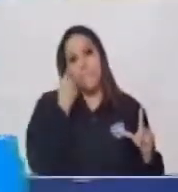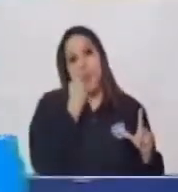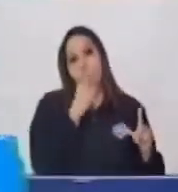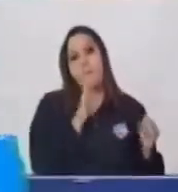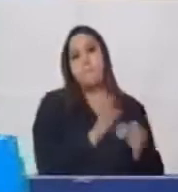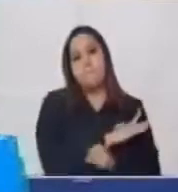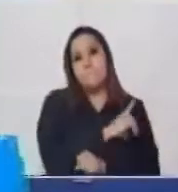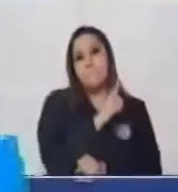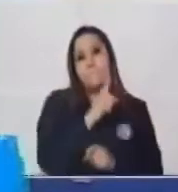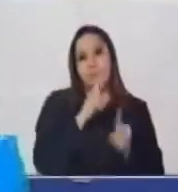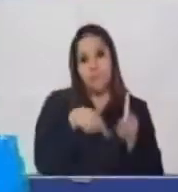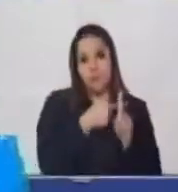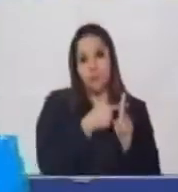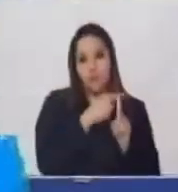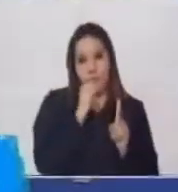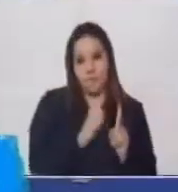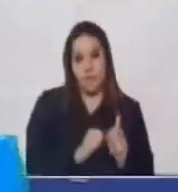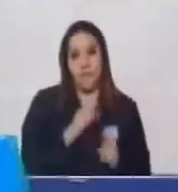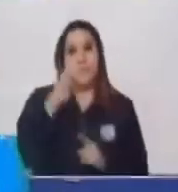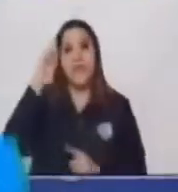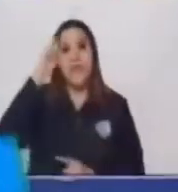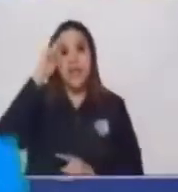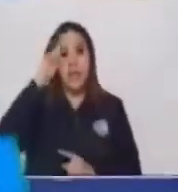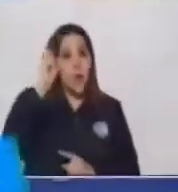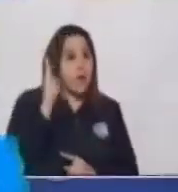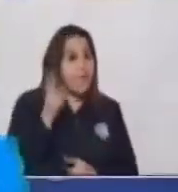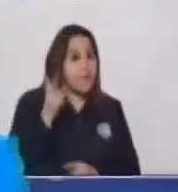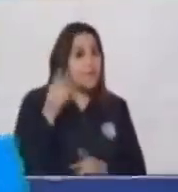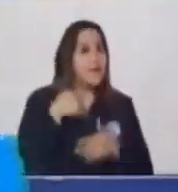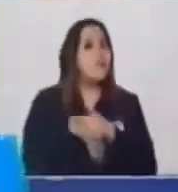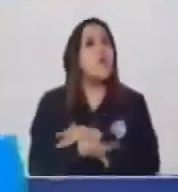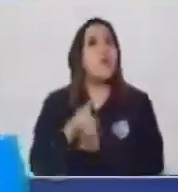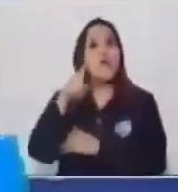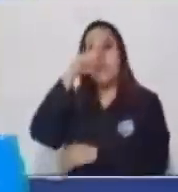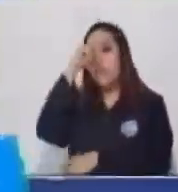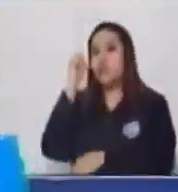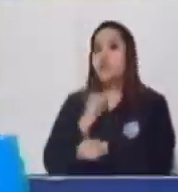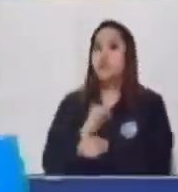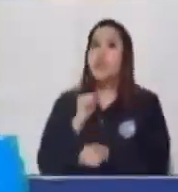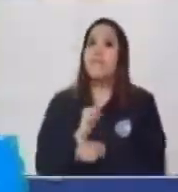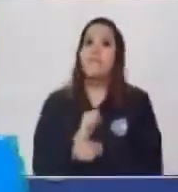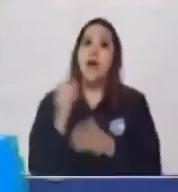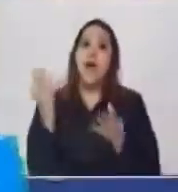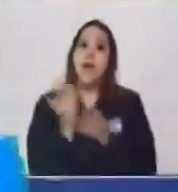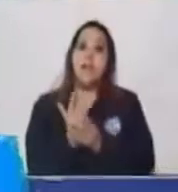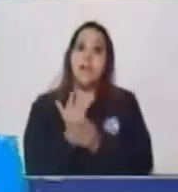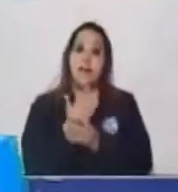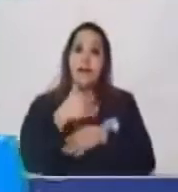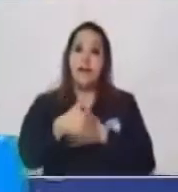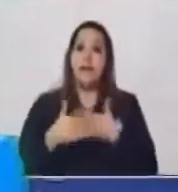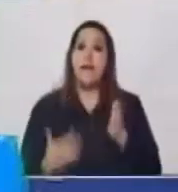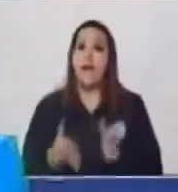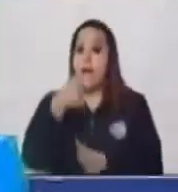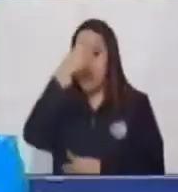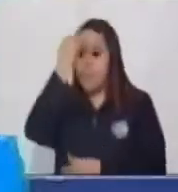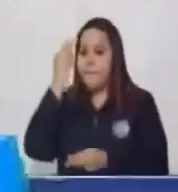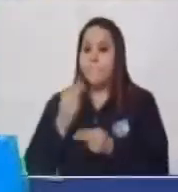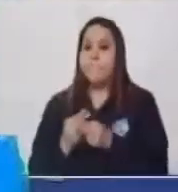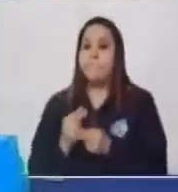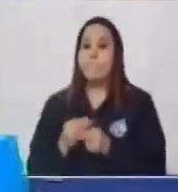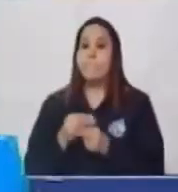las sumas Recuerda Guardar Tus trabajos En tu caja De Aprendo en Casa O tu